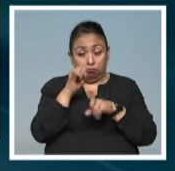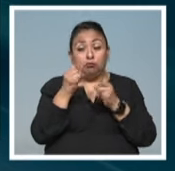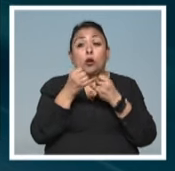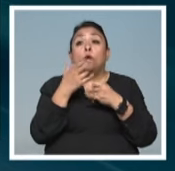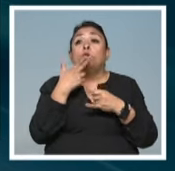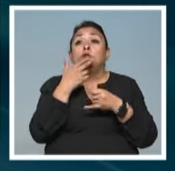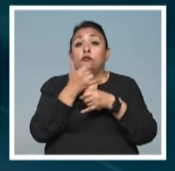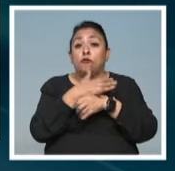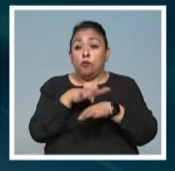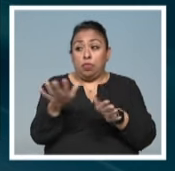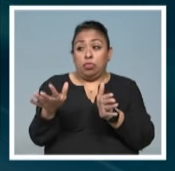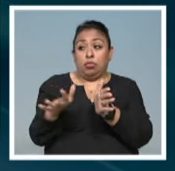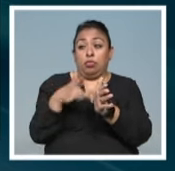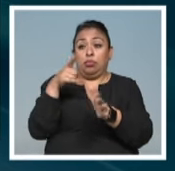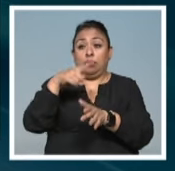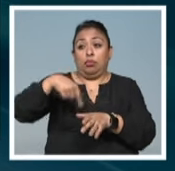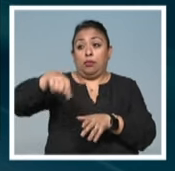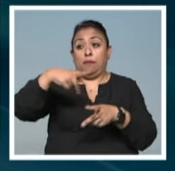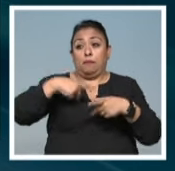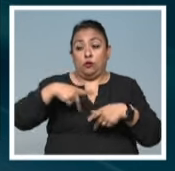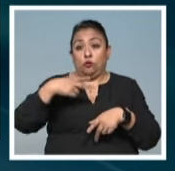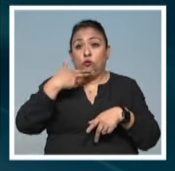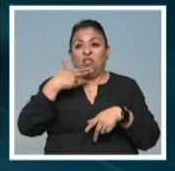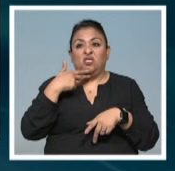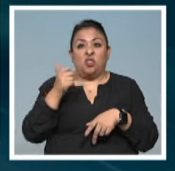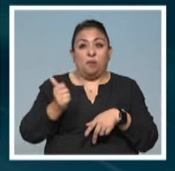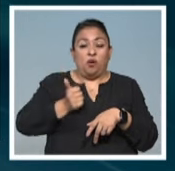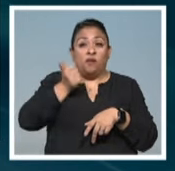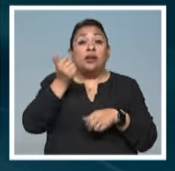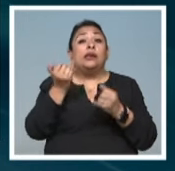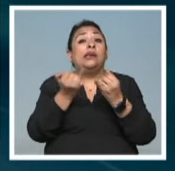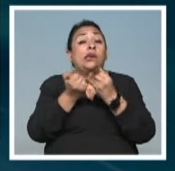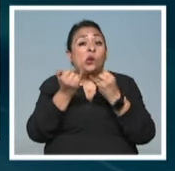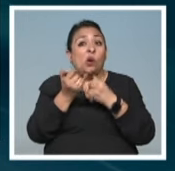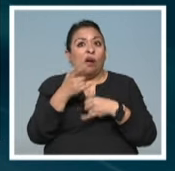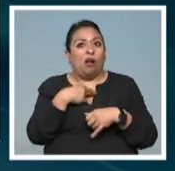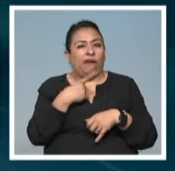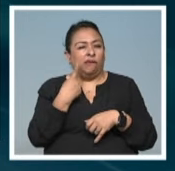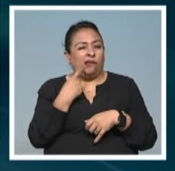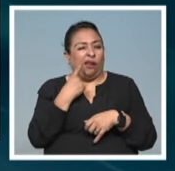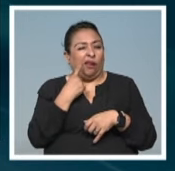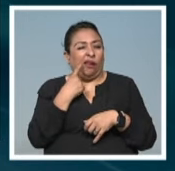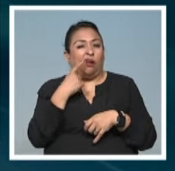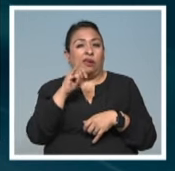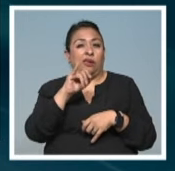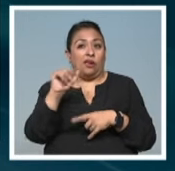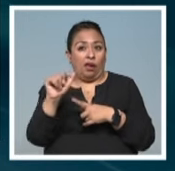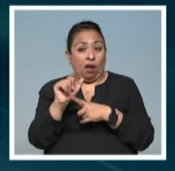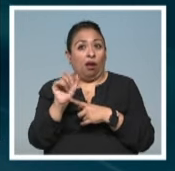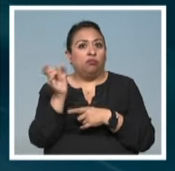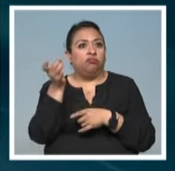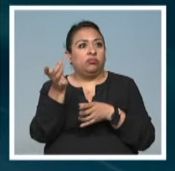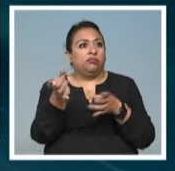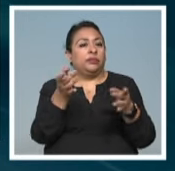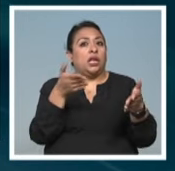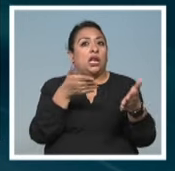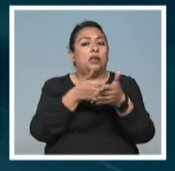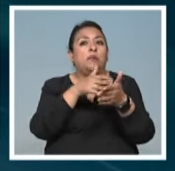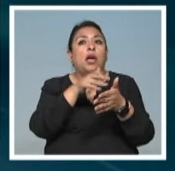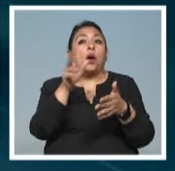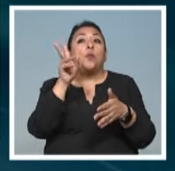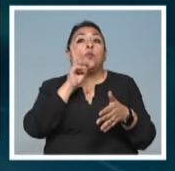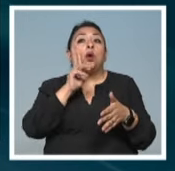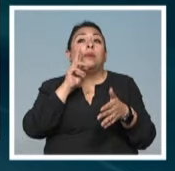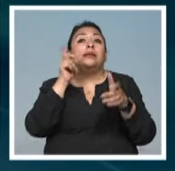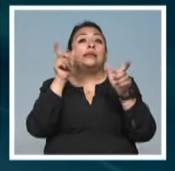utiliza la información que recoge de los usuarios. Incluso, la astucia de la inteligencia artificial ha superado los límites de las